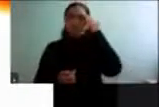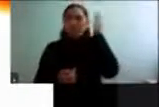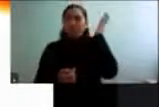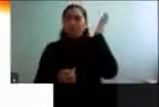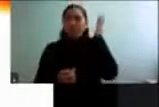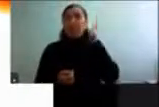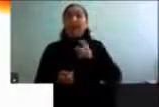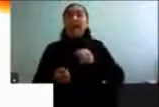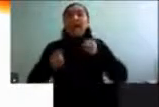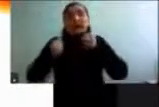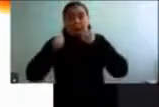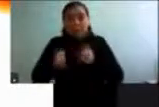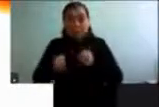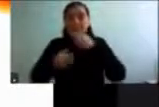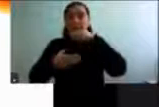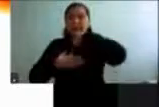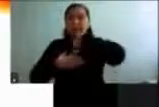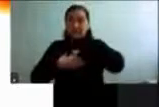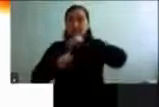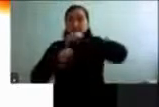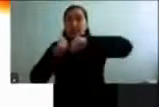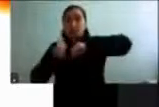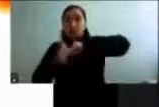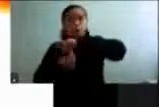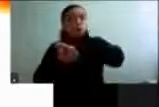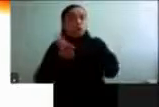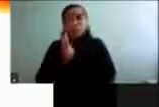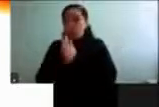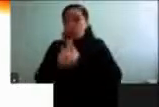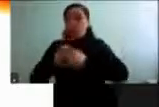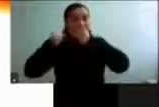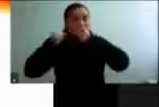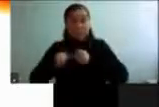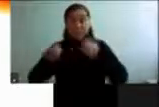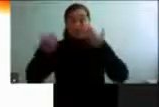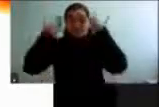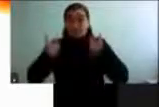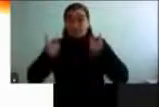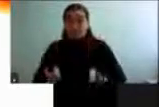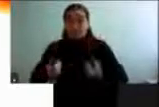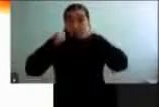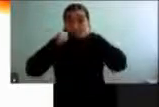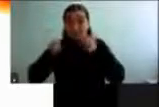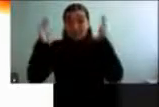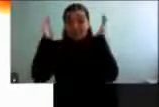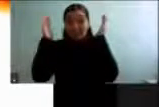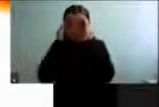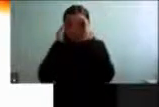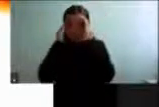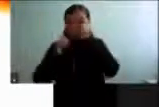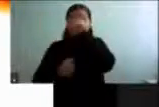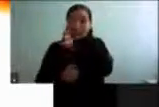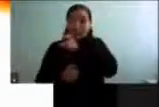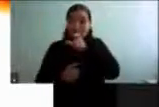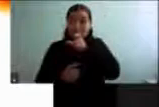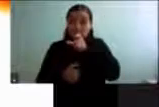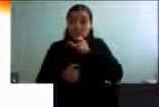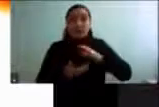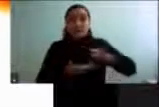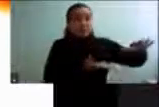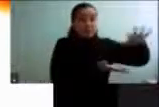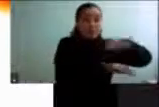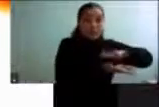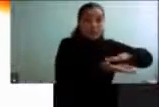intrínseca es la combinación de todas las capacidades, tanto físicas como mentales, de una persona. Y el entorno